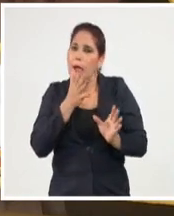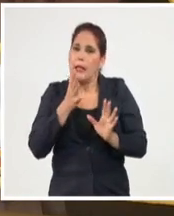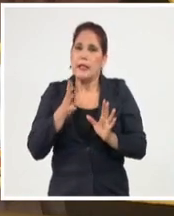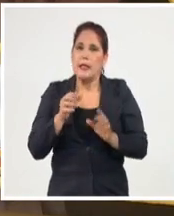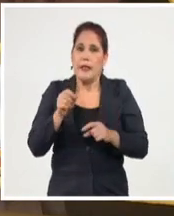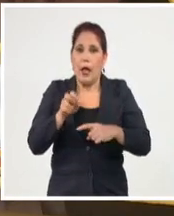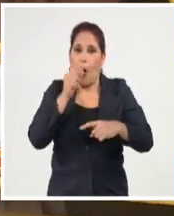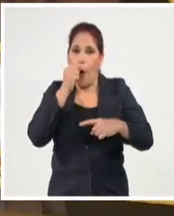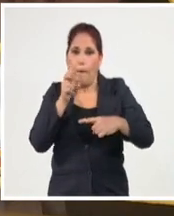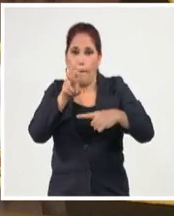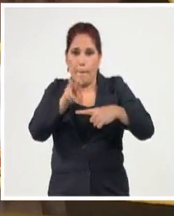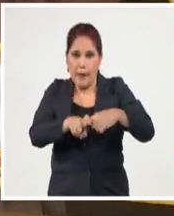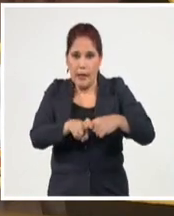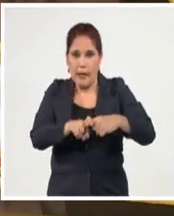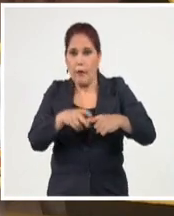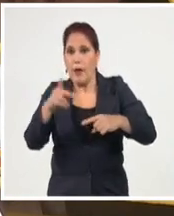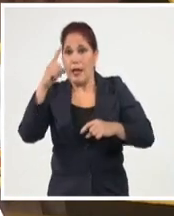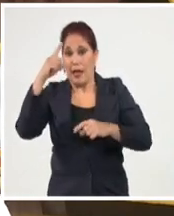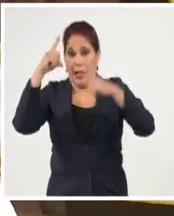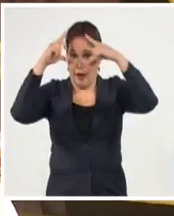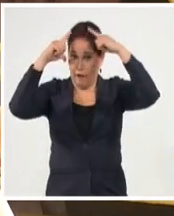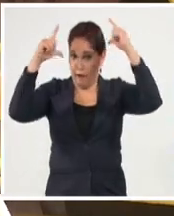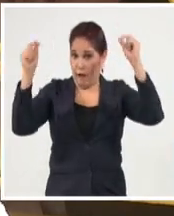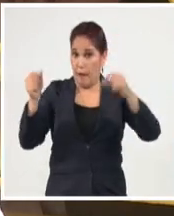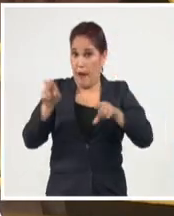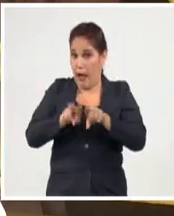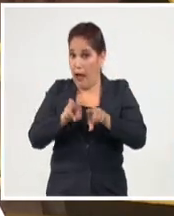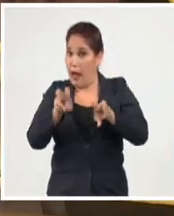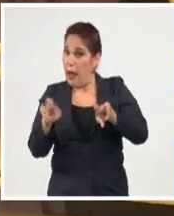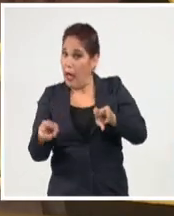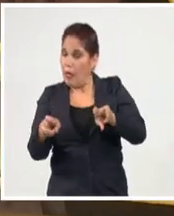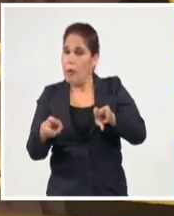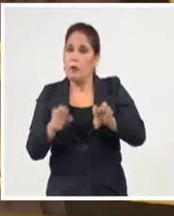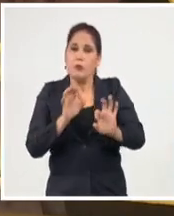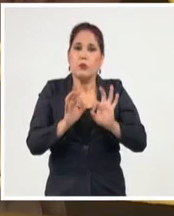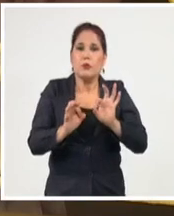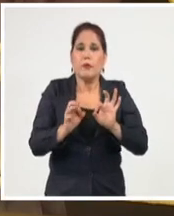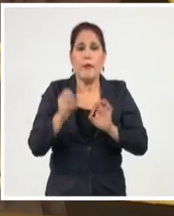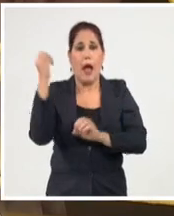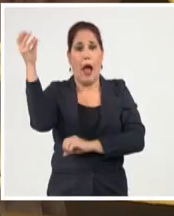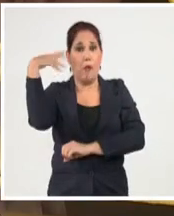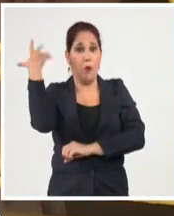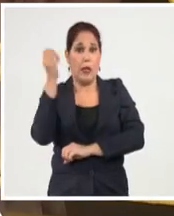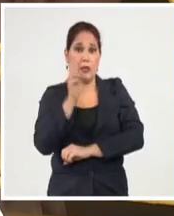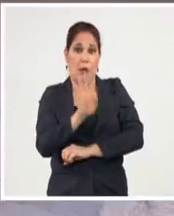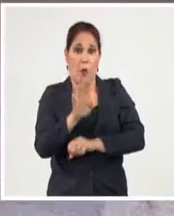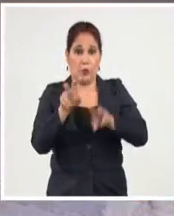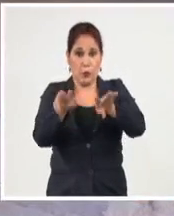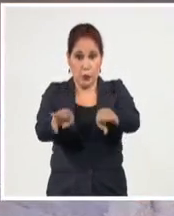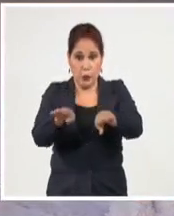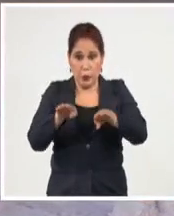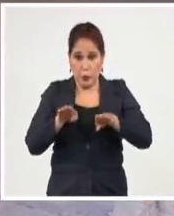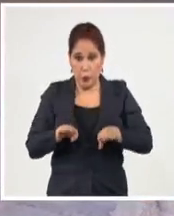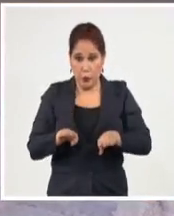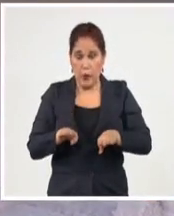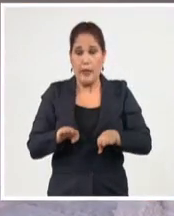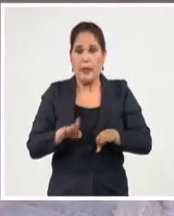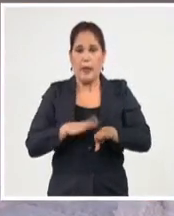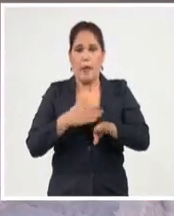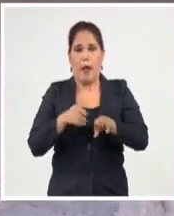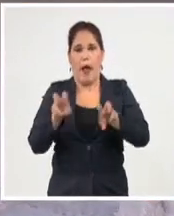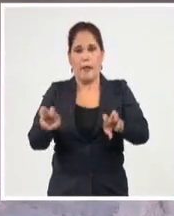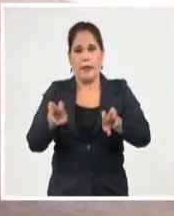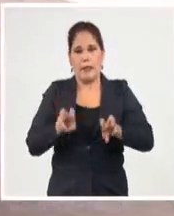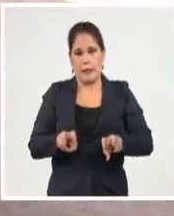paramédico integral y un licenciado de enfermería para que realmente sea una ambulancia más, una ambulancia de cuatro camillas y con un grupo de asientos. Todos somos